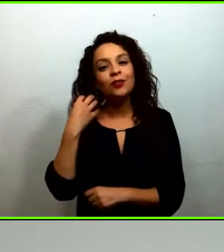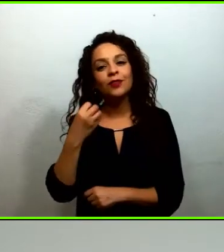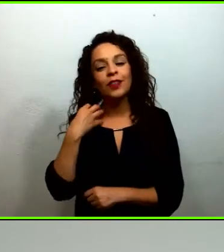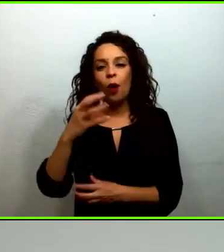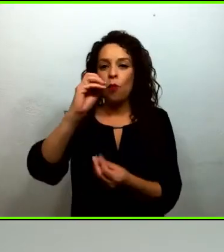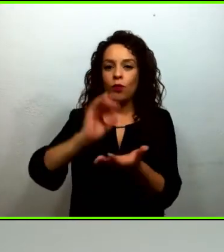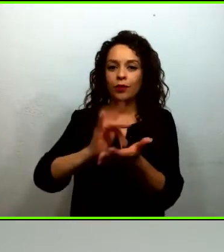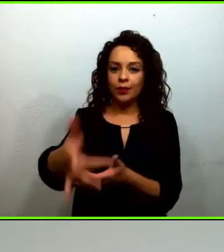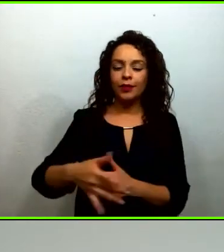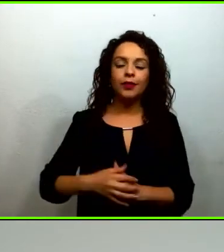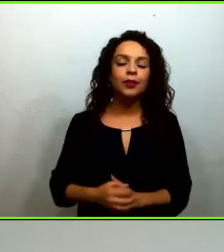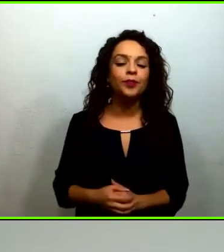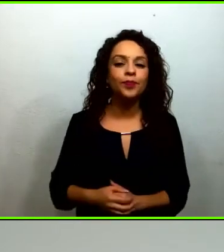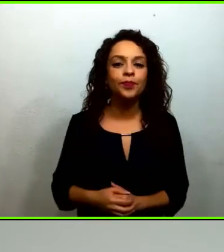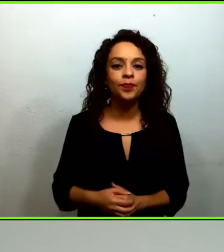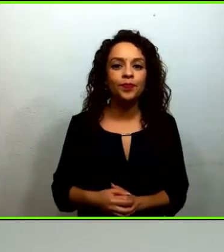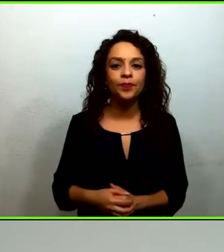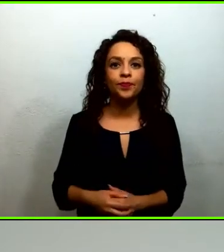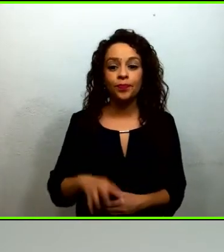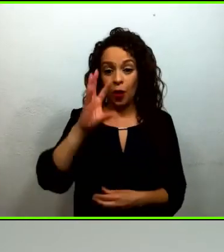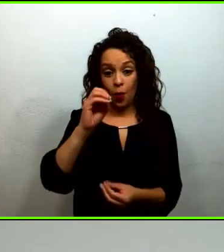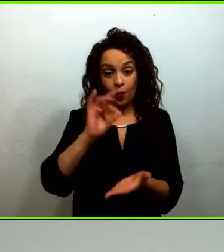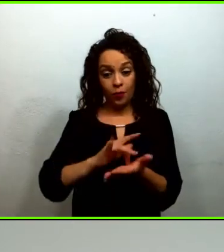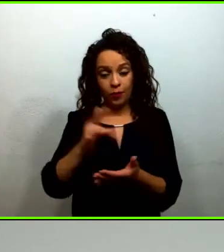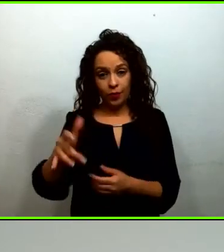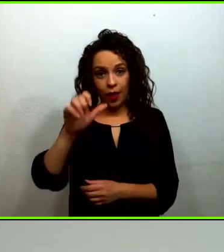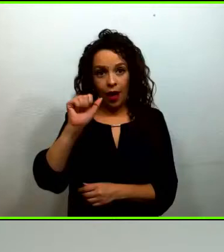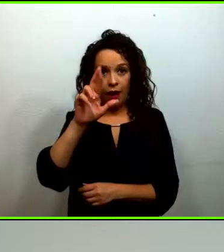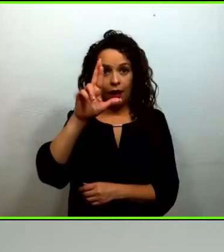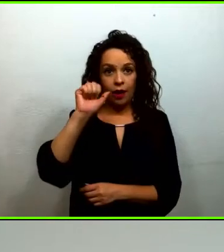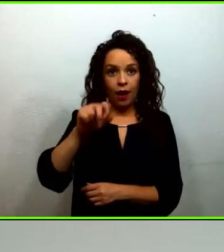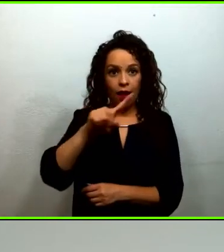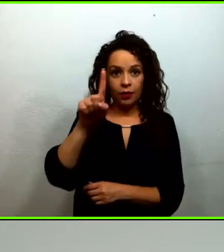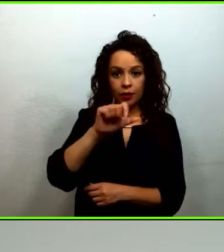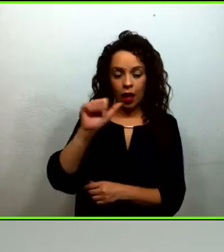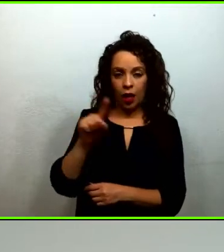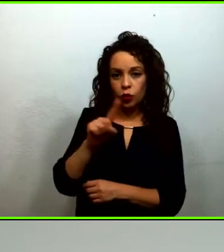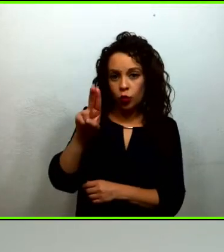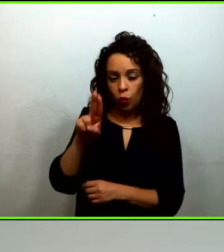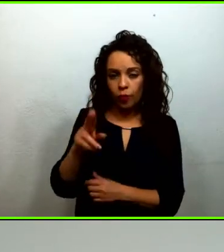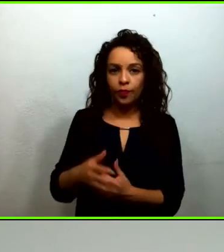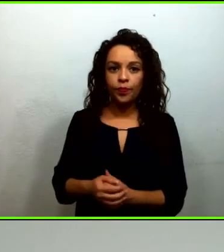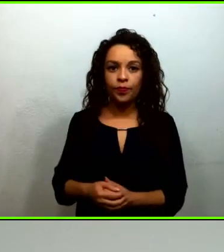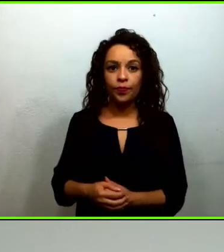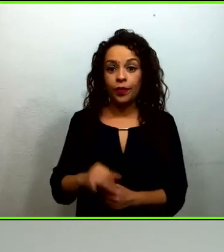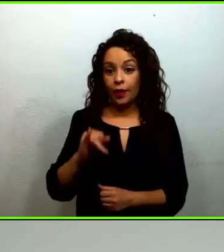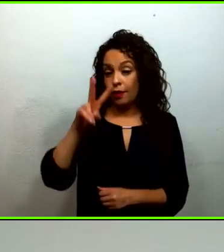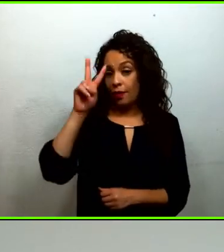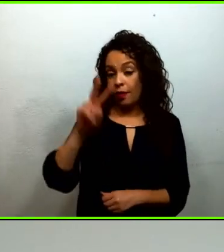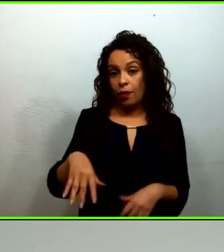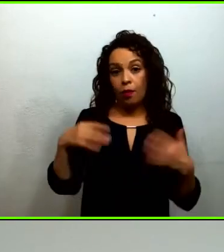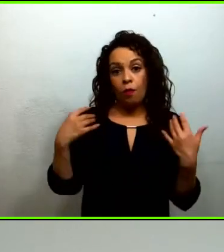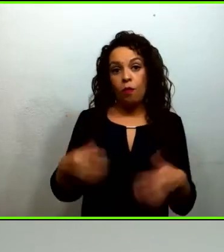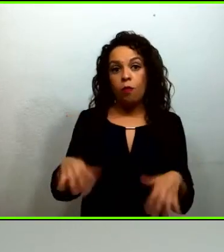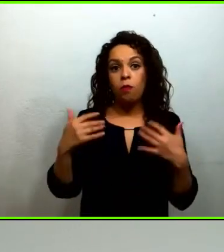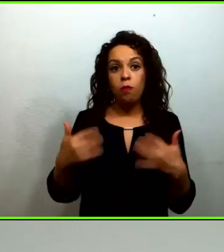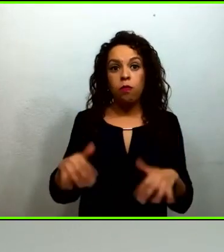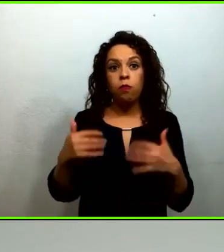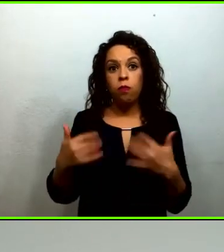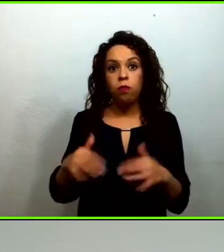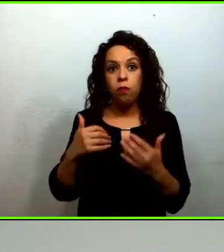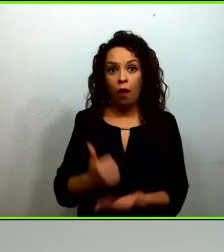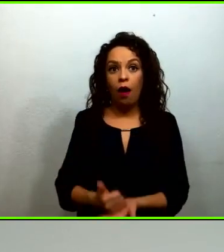muchísimas gracias te cuento también que el Banco Mundial también colaboró con algunos aspectos del